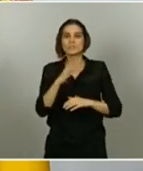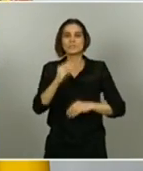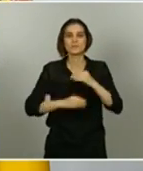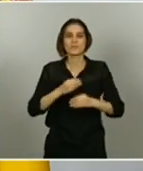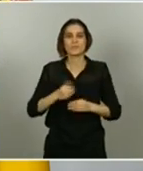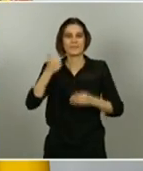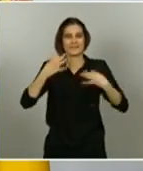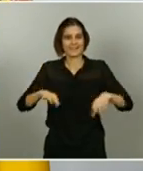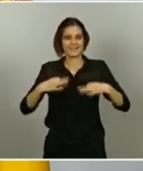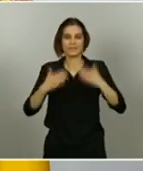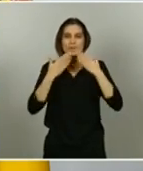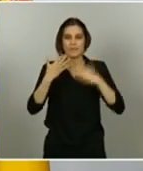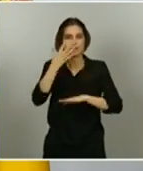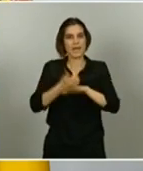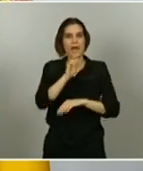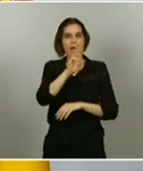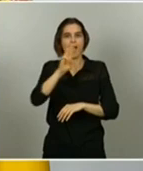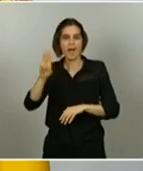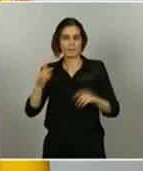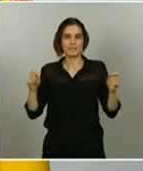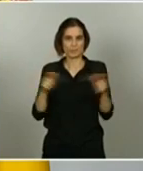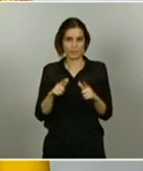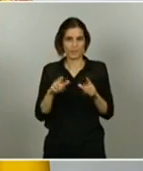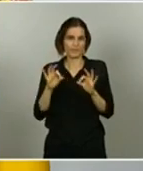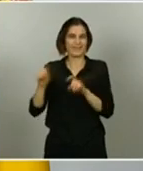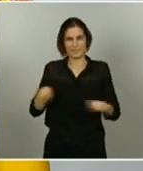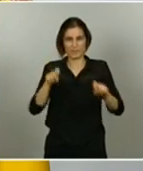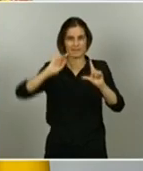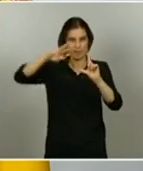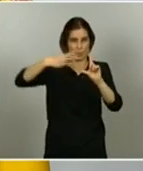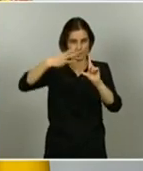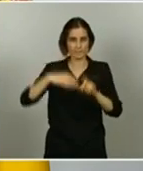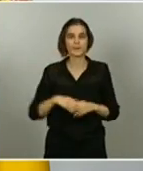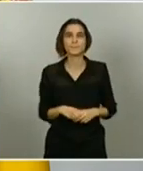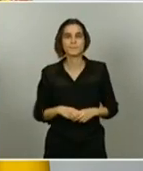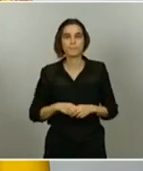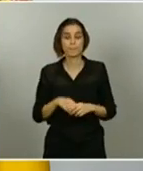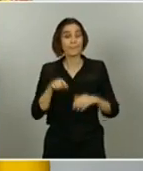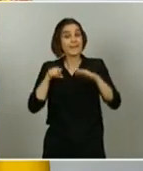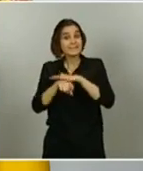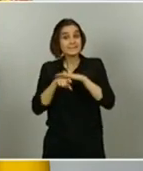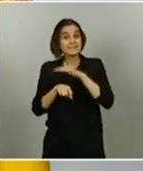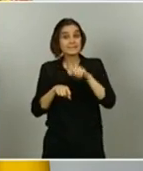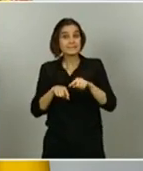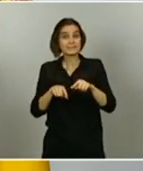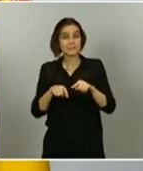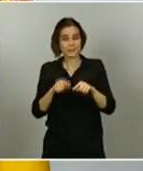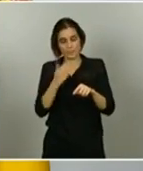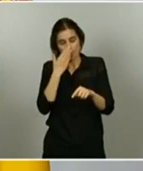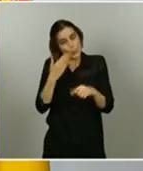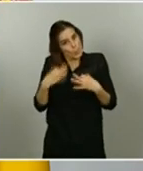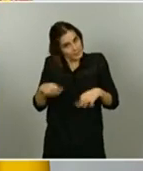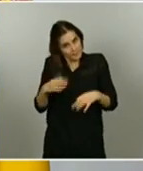Esta sencillez en los trámites de solicitud es, modestamente, otro de los elementos diferenciales de esta nueva prestación con